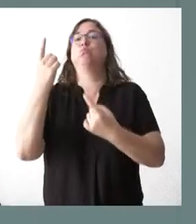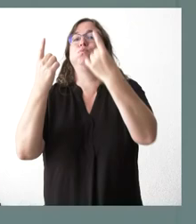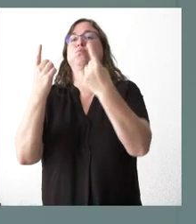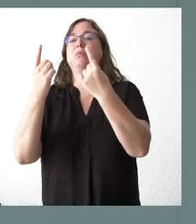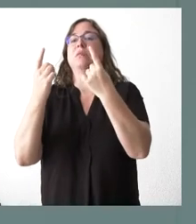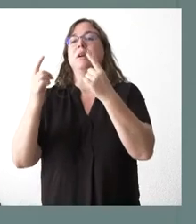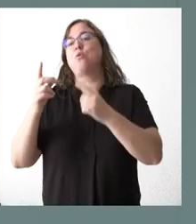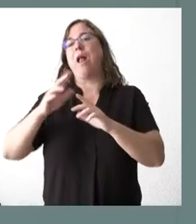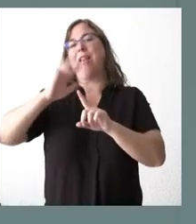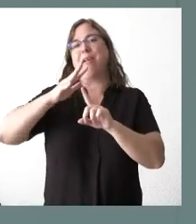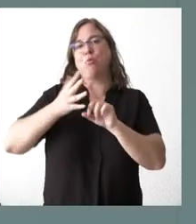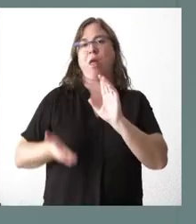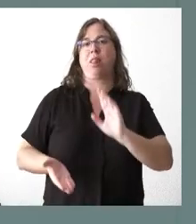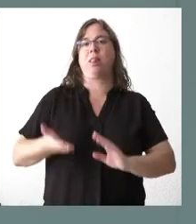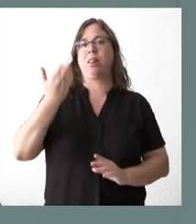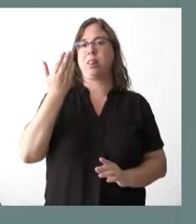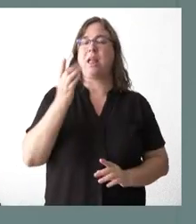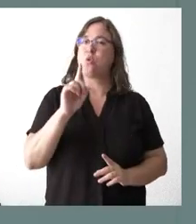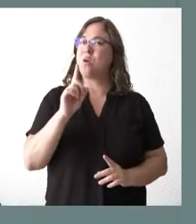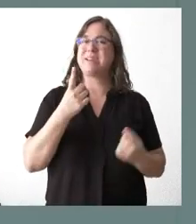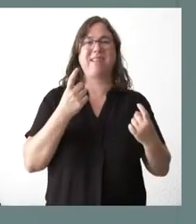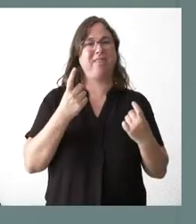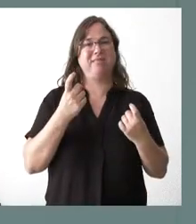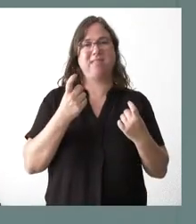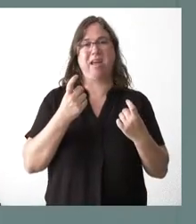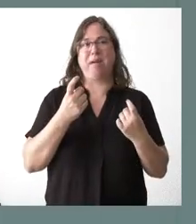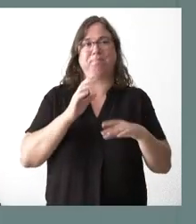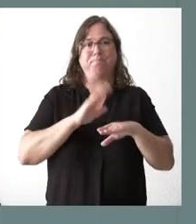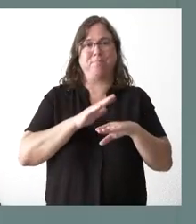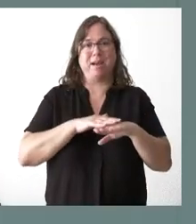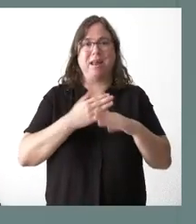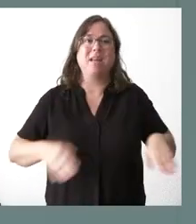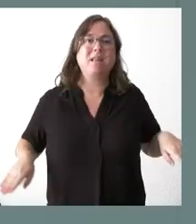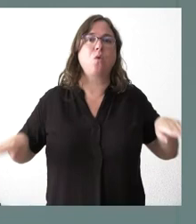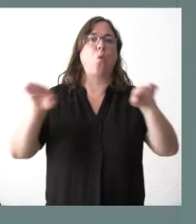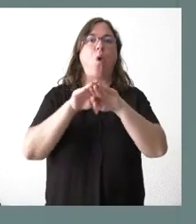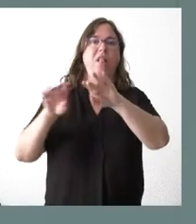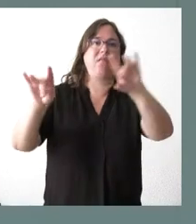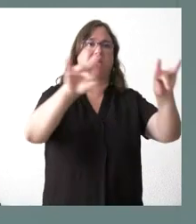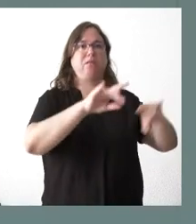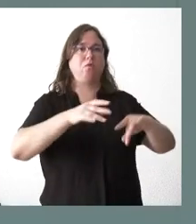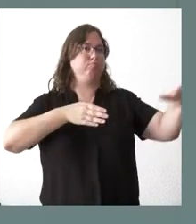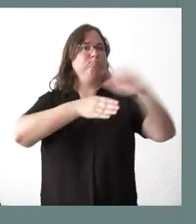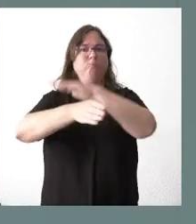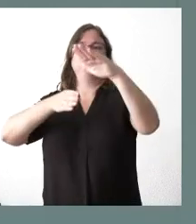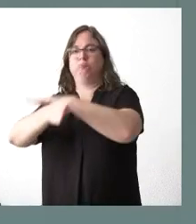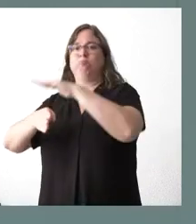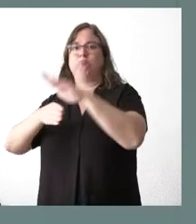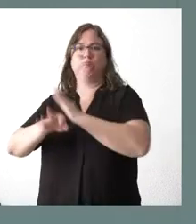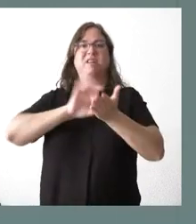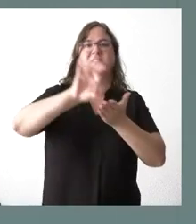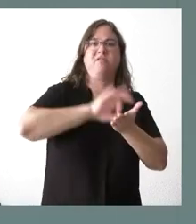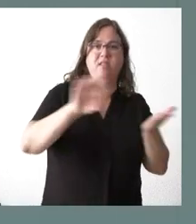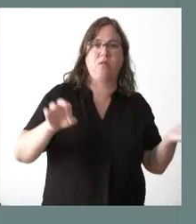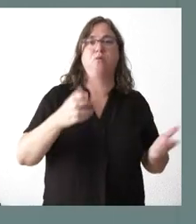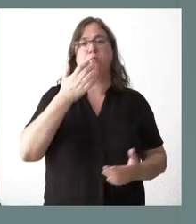la factura del combustible, sino también como la necesidad de la igualdad en el territorio de acceso al conjunto de los servicios. Y, por